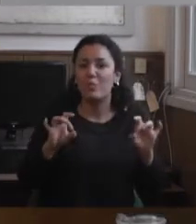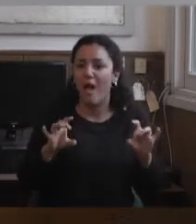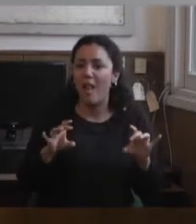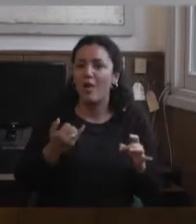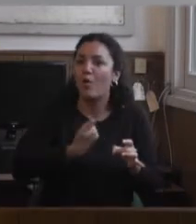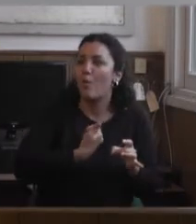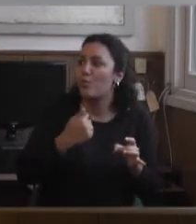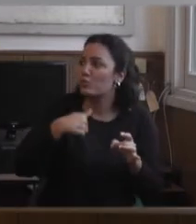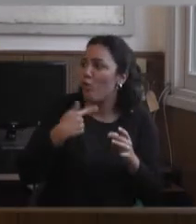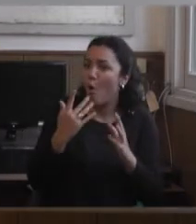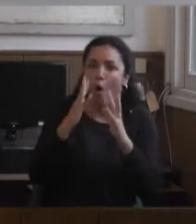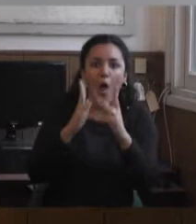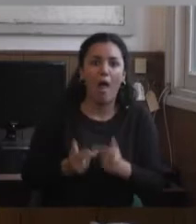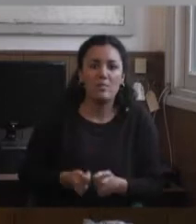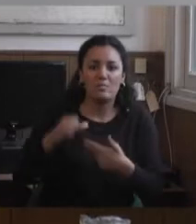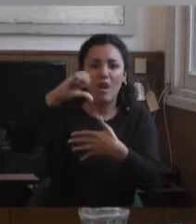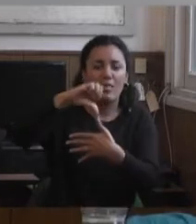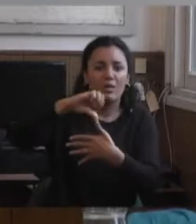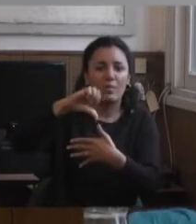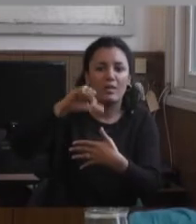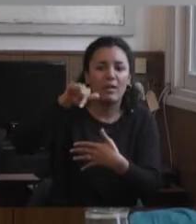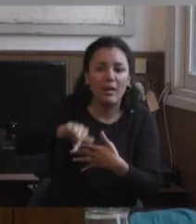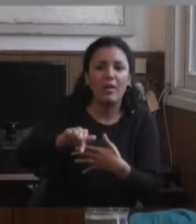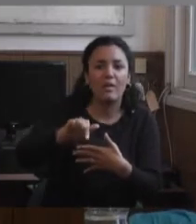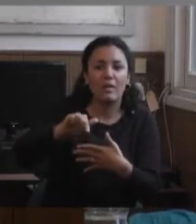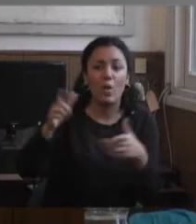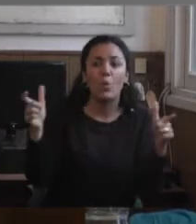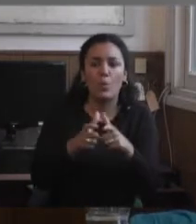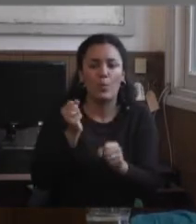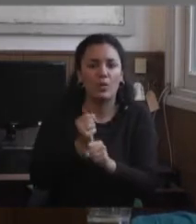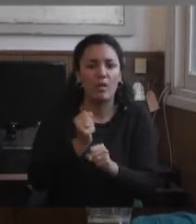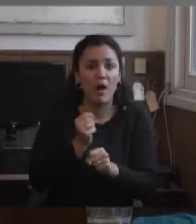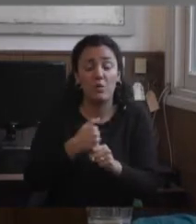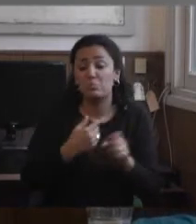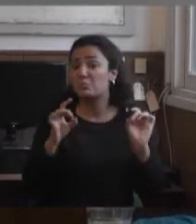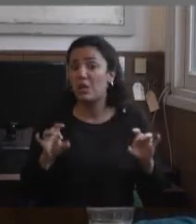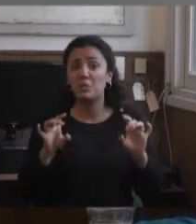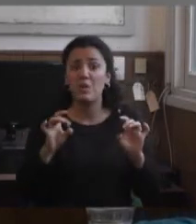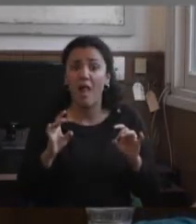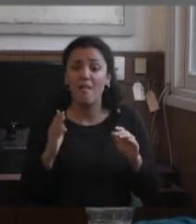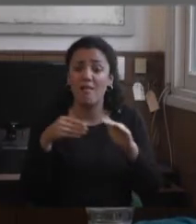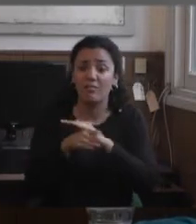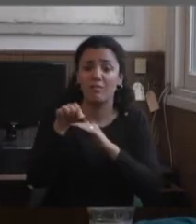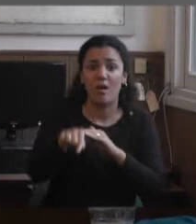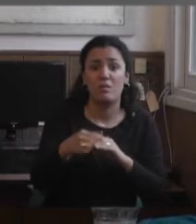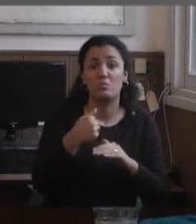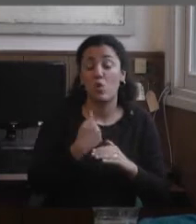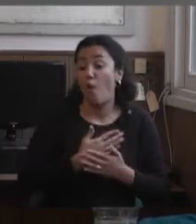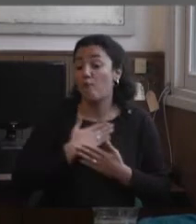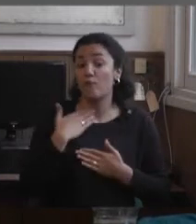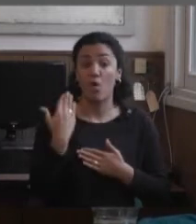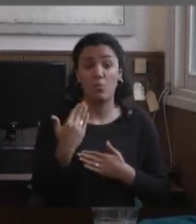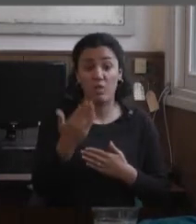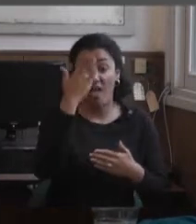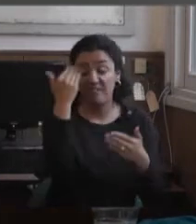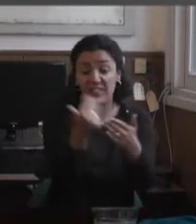imaginado estar en una red latinoamericana y se fue dando naturalmente. Yo empiezo como voluntaria porque vivía frente a una